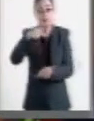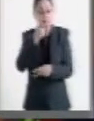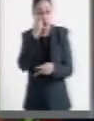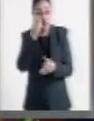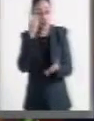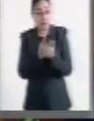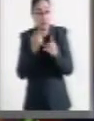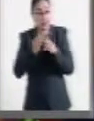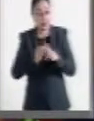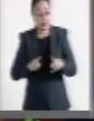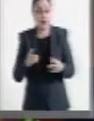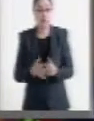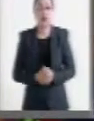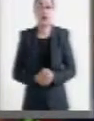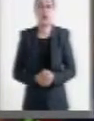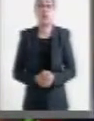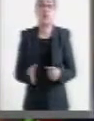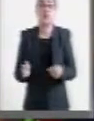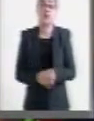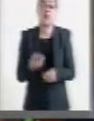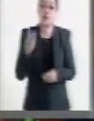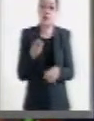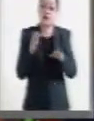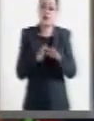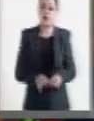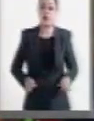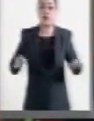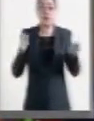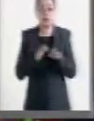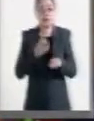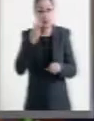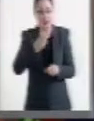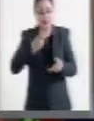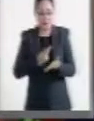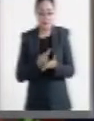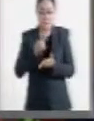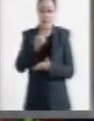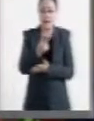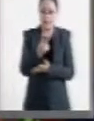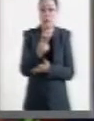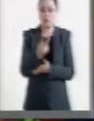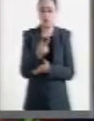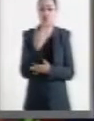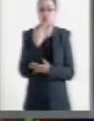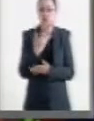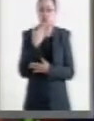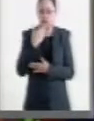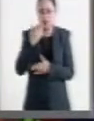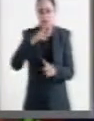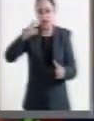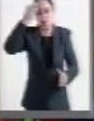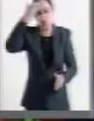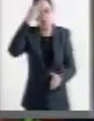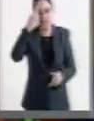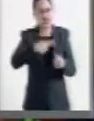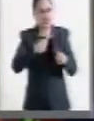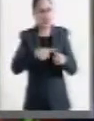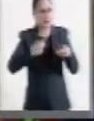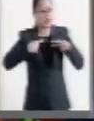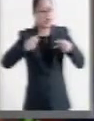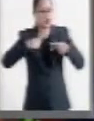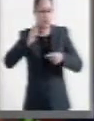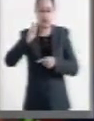inicio. Por eso es tan importante la instauración de este premio, con el cual se reconocerá a las personas con logros